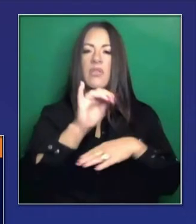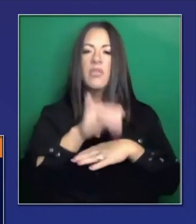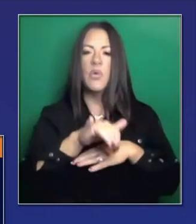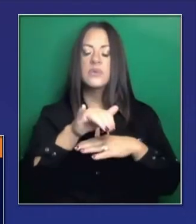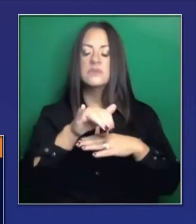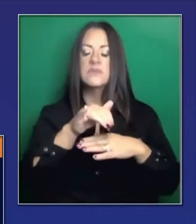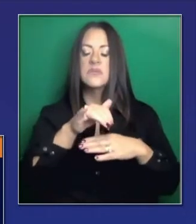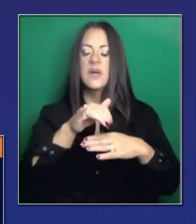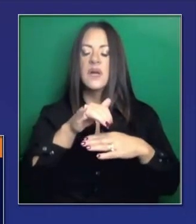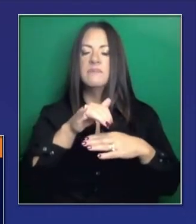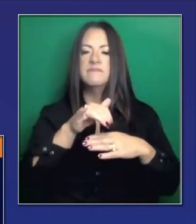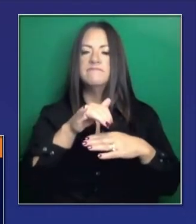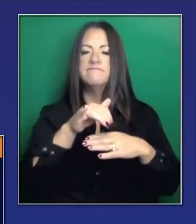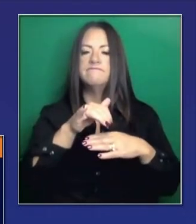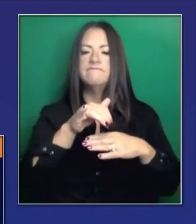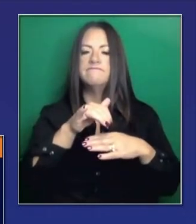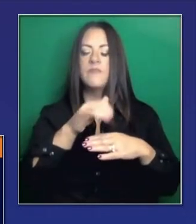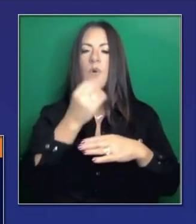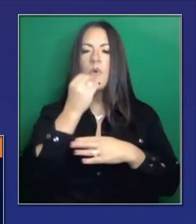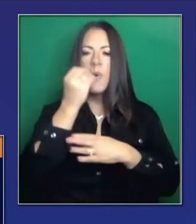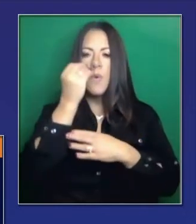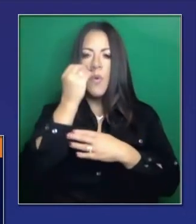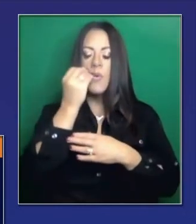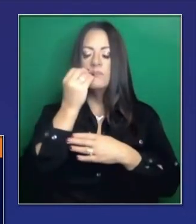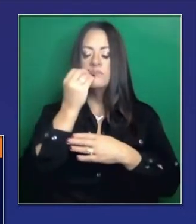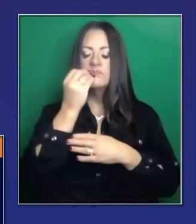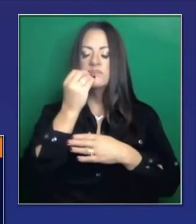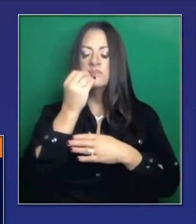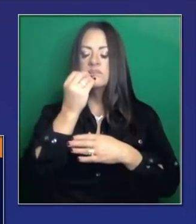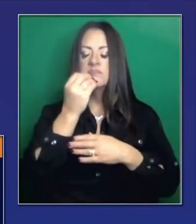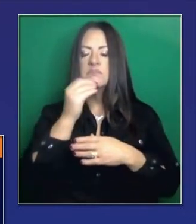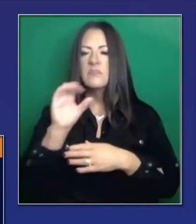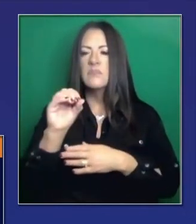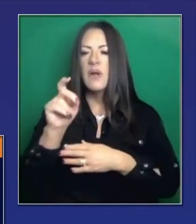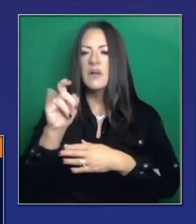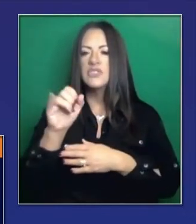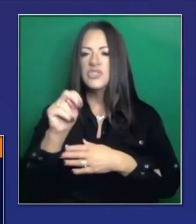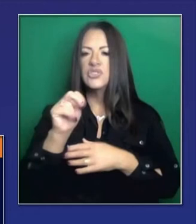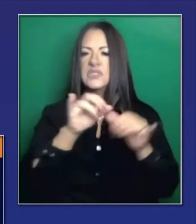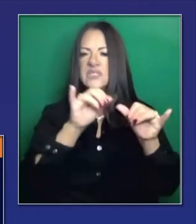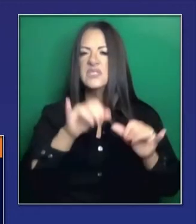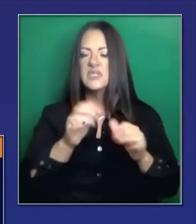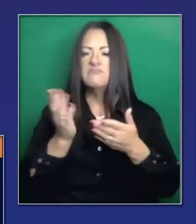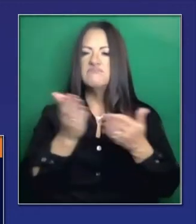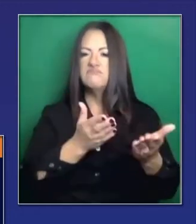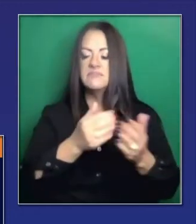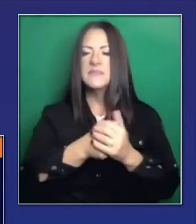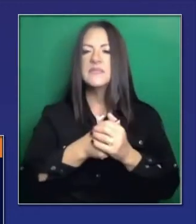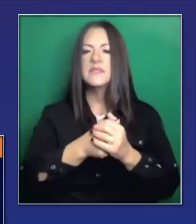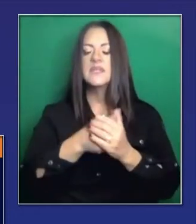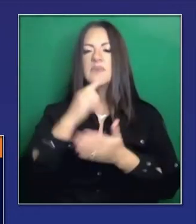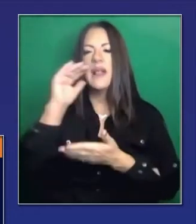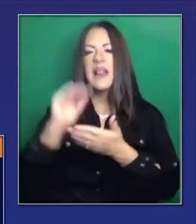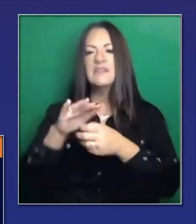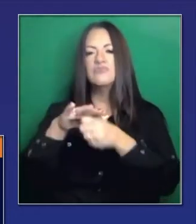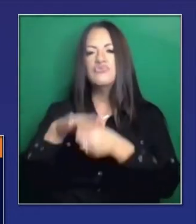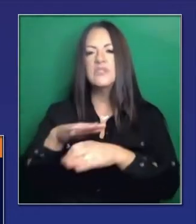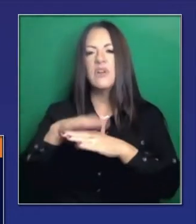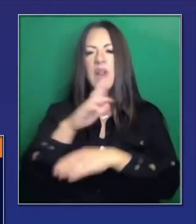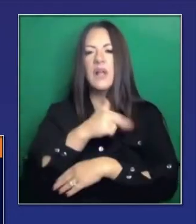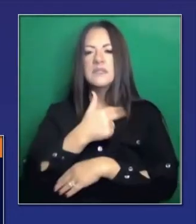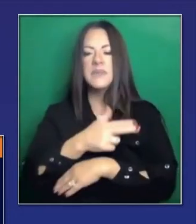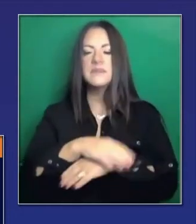recibir estos sistemas de oxígeno en su tratamiento. Tenemos 106 unidades